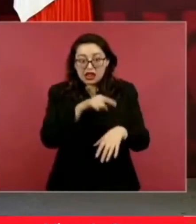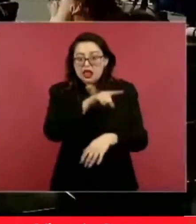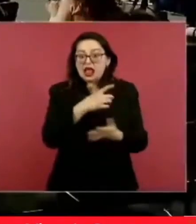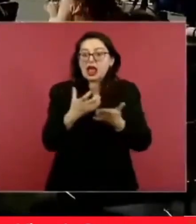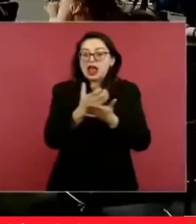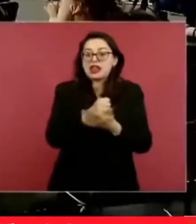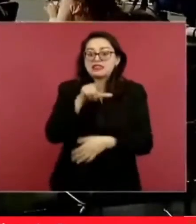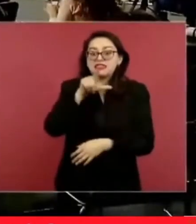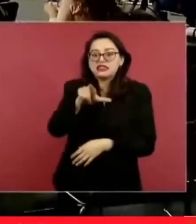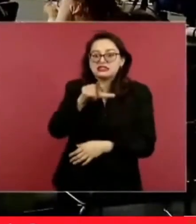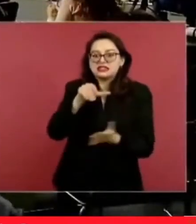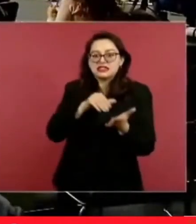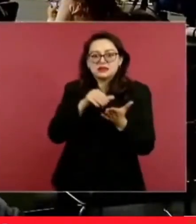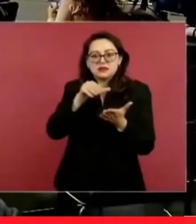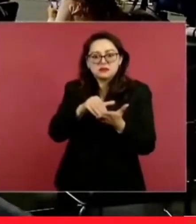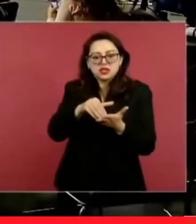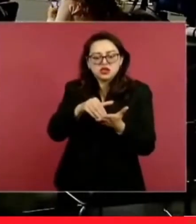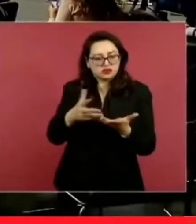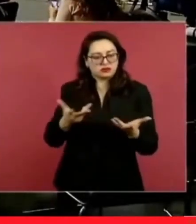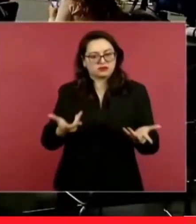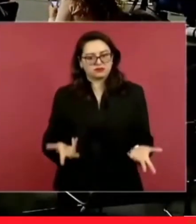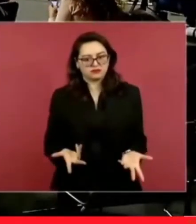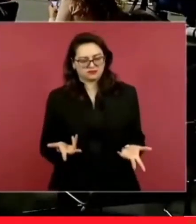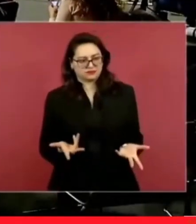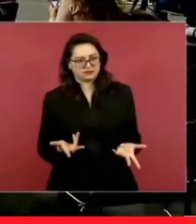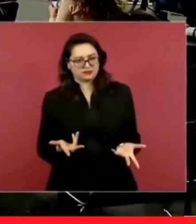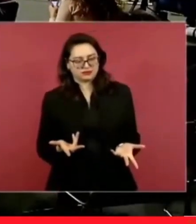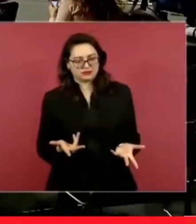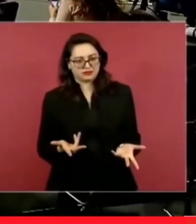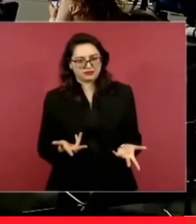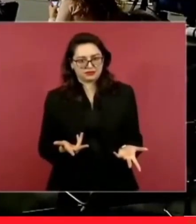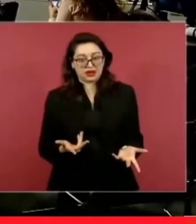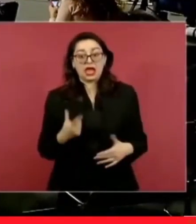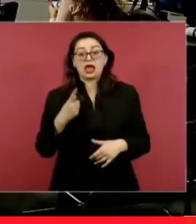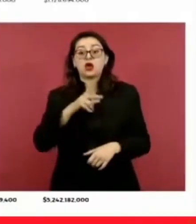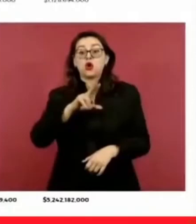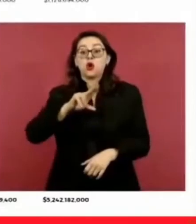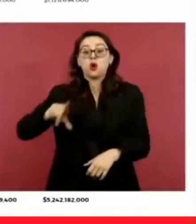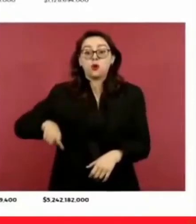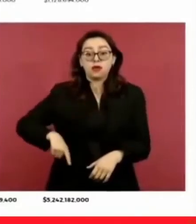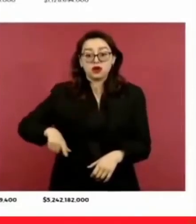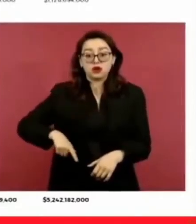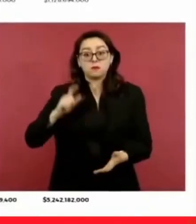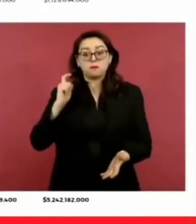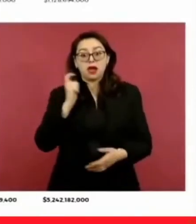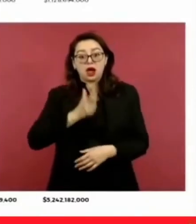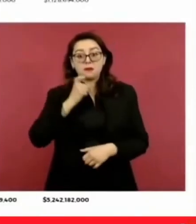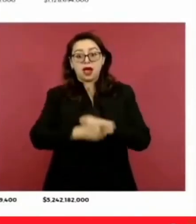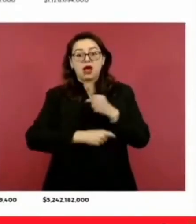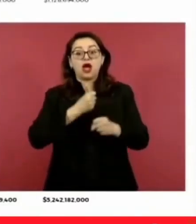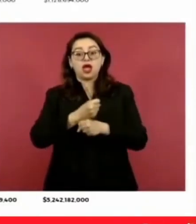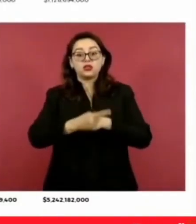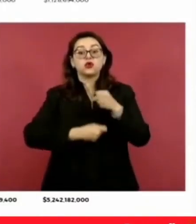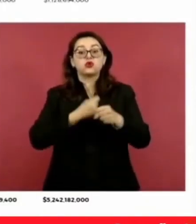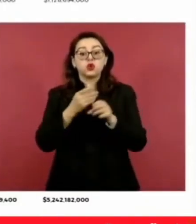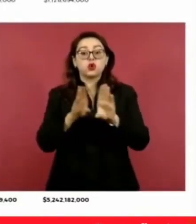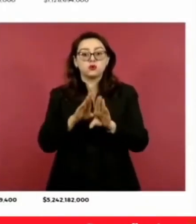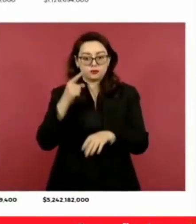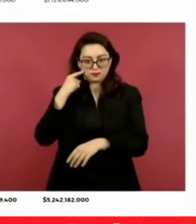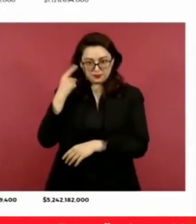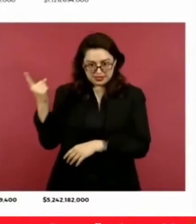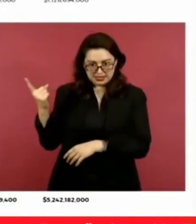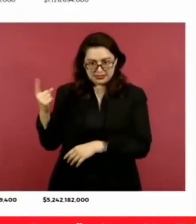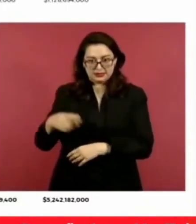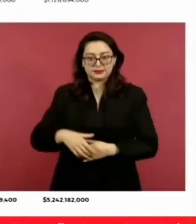se tiene que pagar año con año hasta cubrir los 17